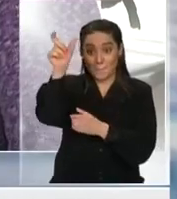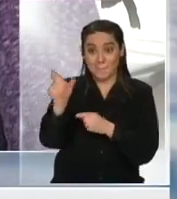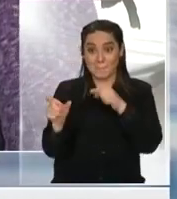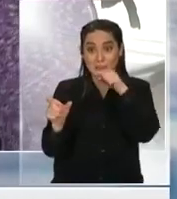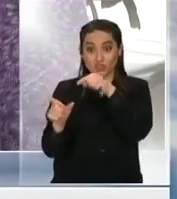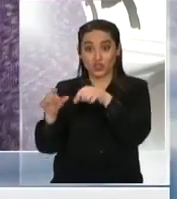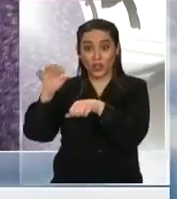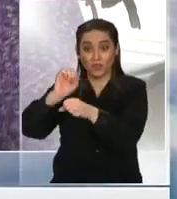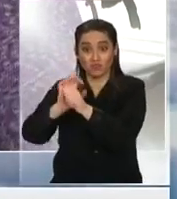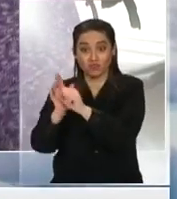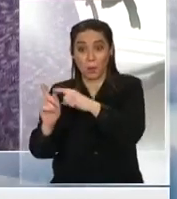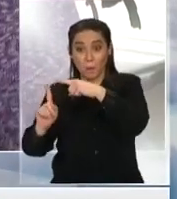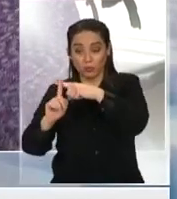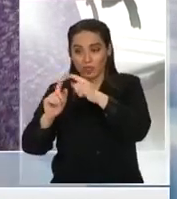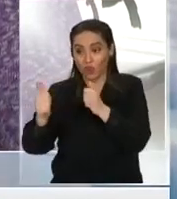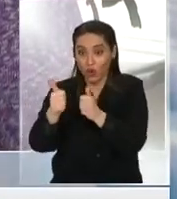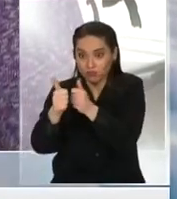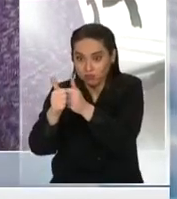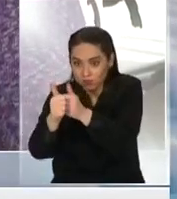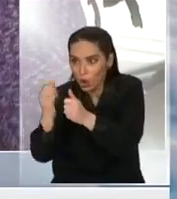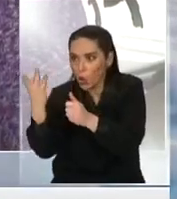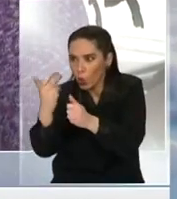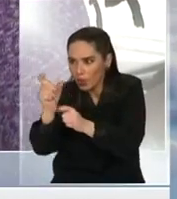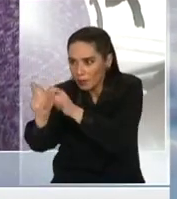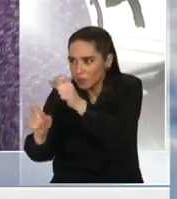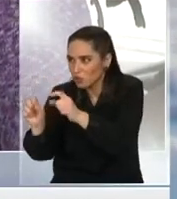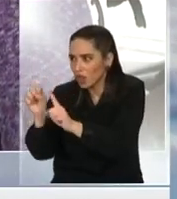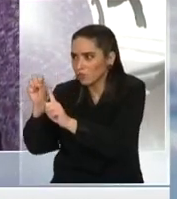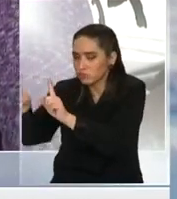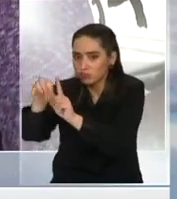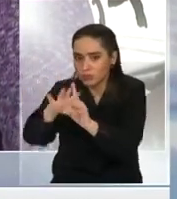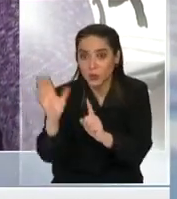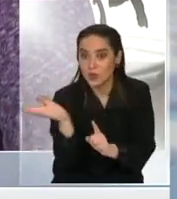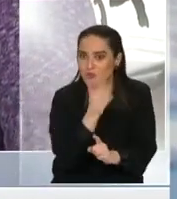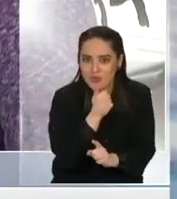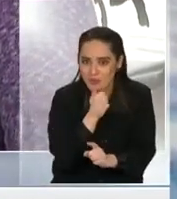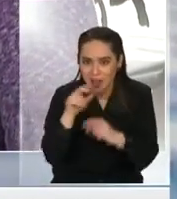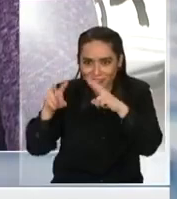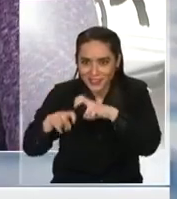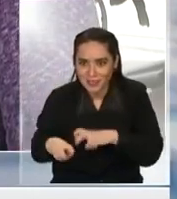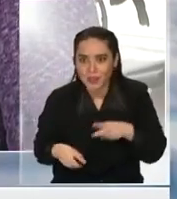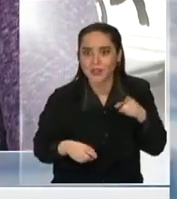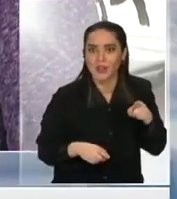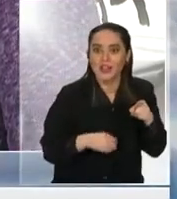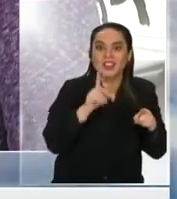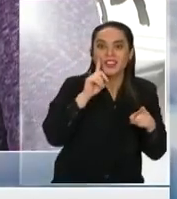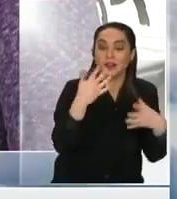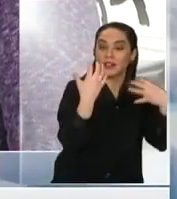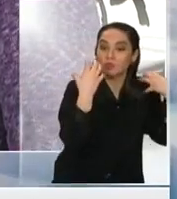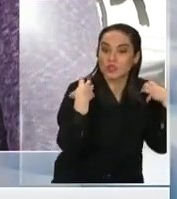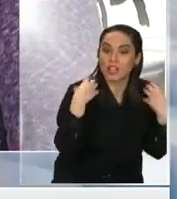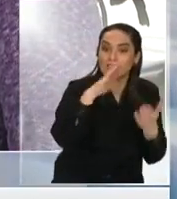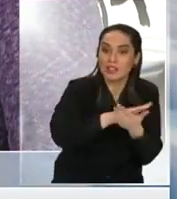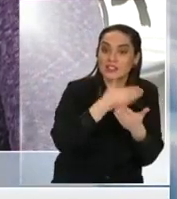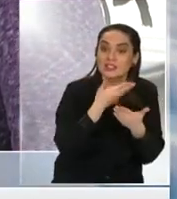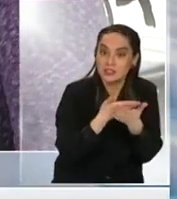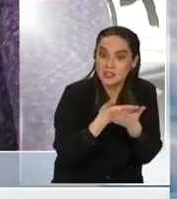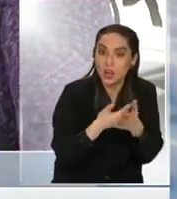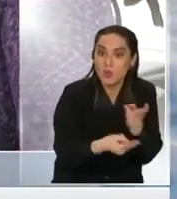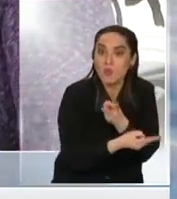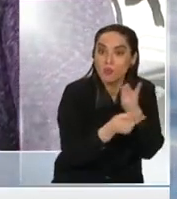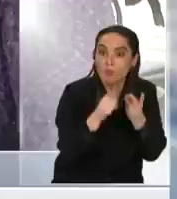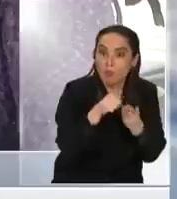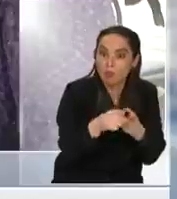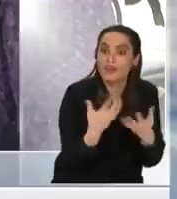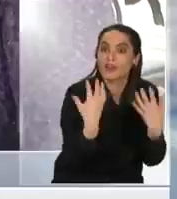primaria las estamos subvencionando por eso que tienen tan buenas utilidades porque además le siguen pagando todo el mundo sus programas de salud